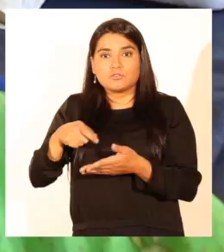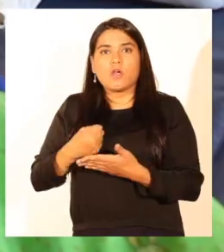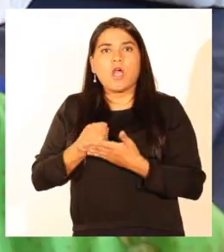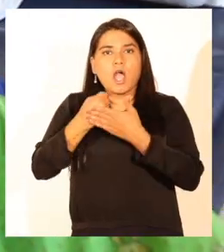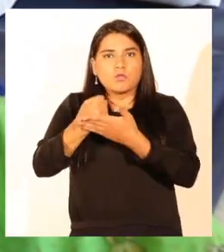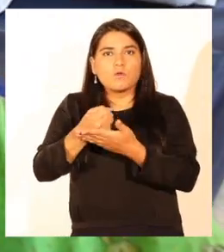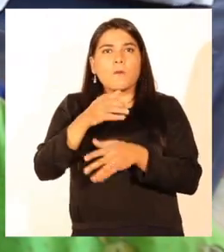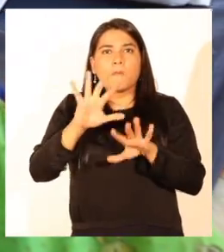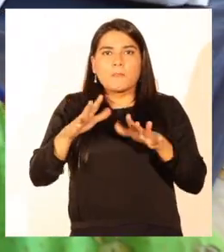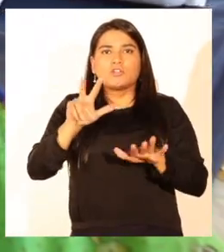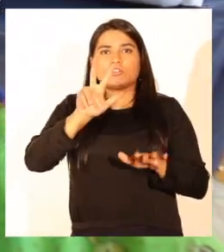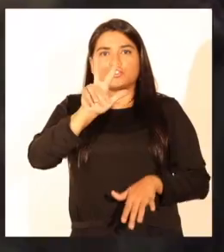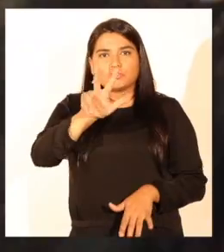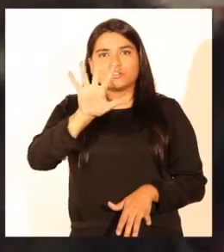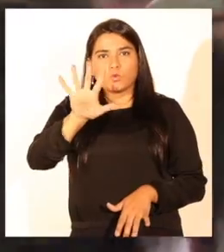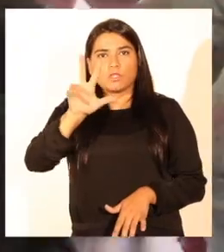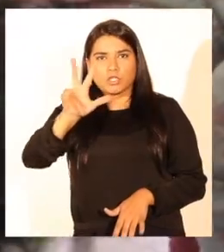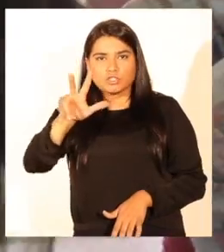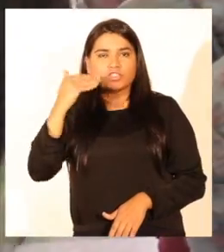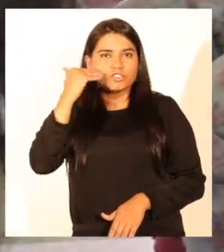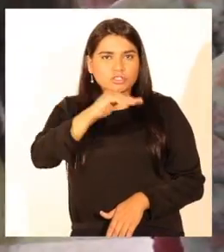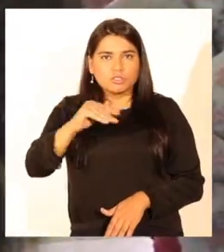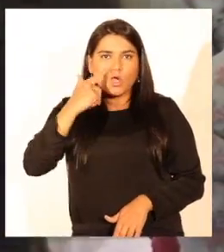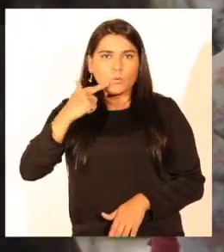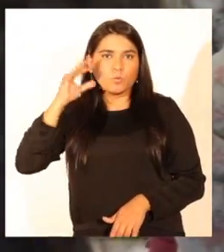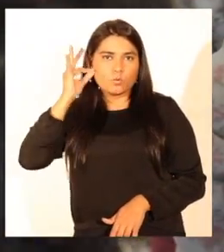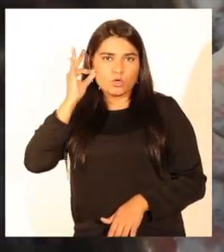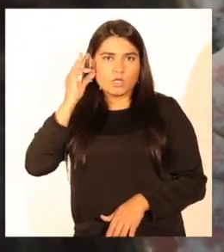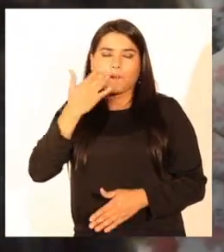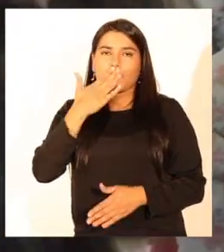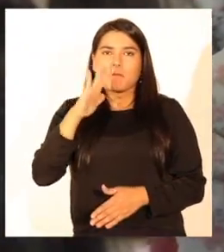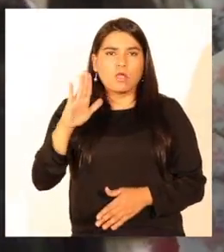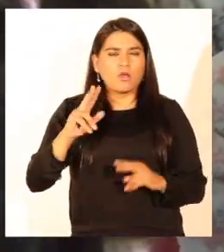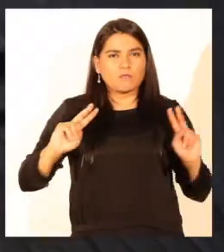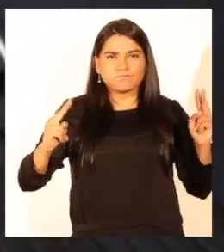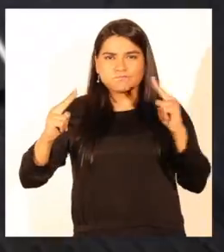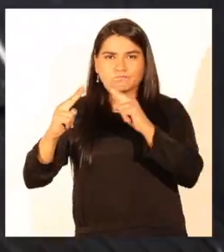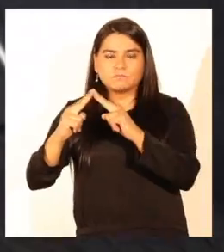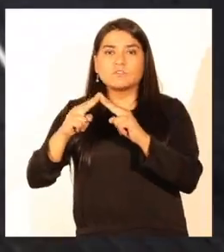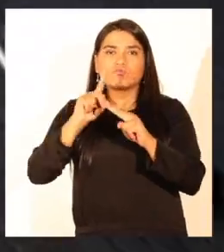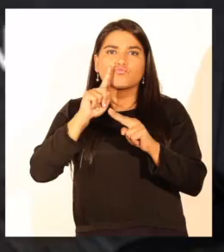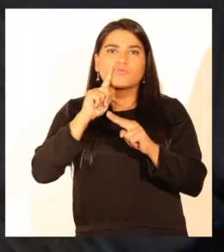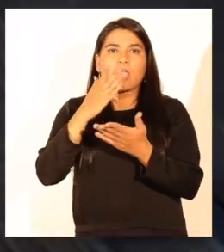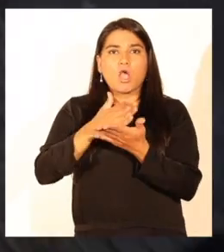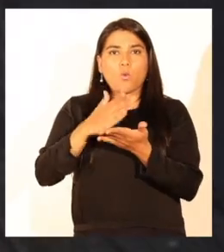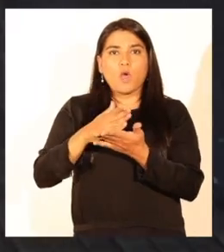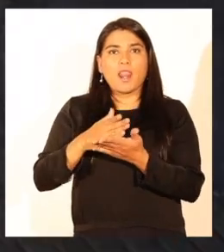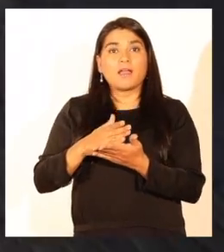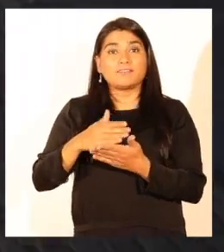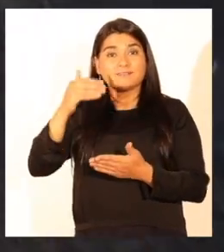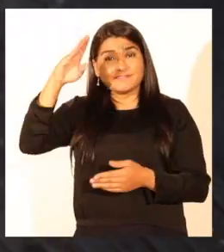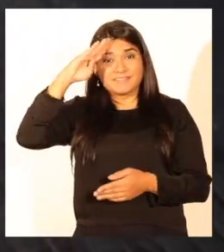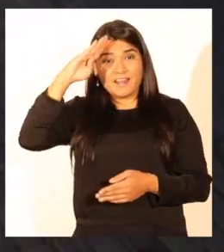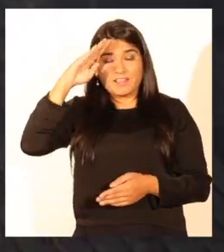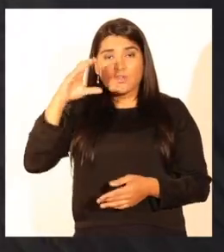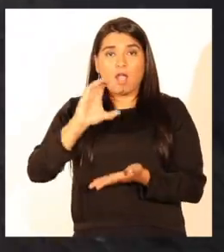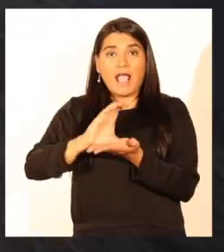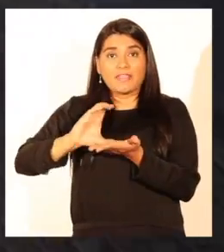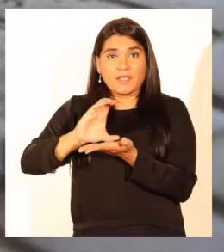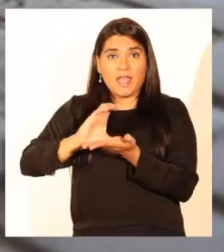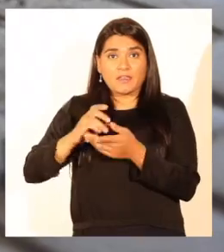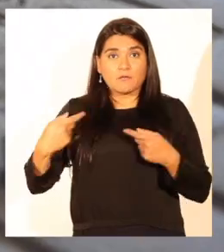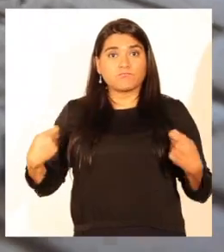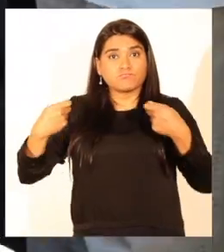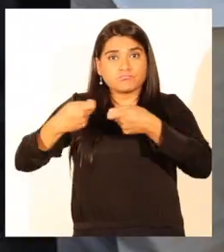858 niños y niñas. En mejoramientos estructurales, destaca la Escuela Sargento Candelaria, cuya